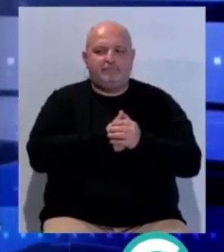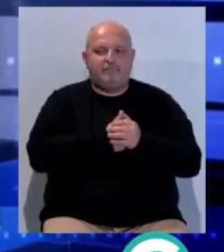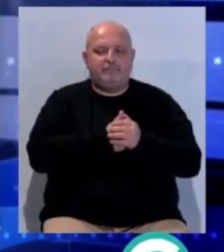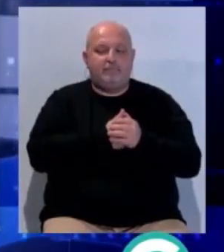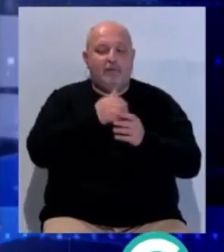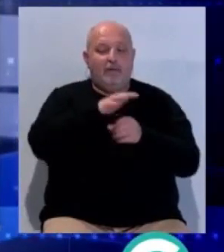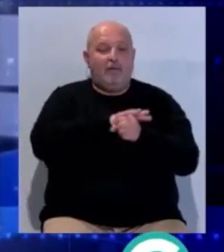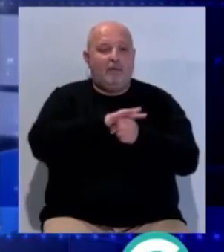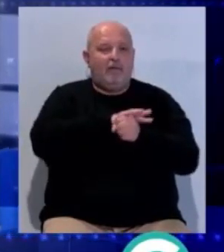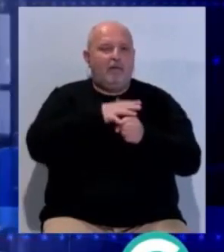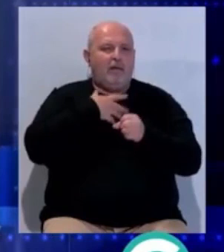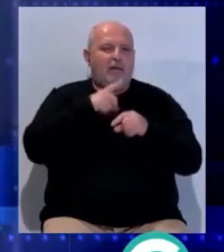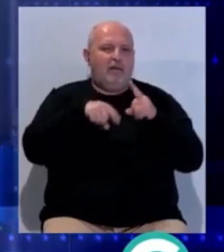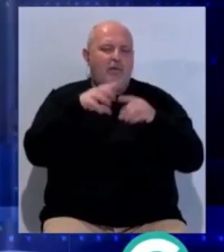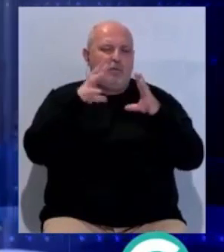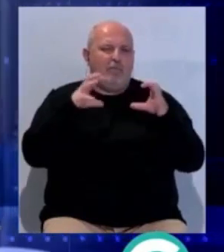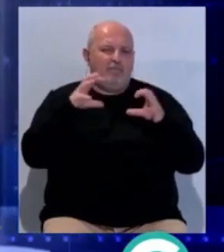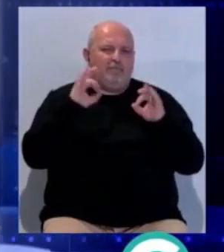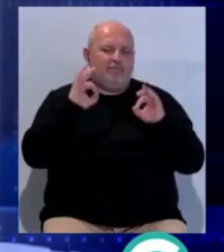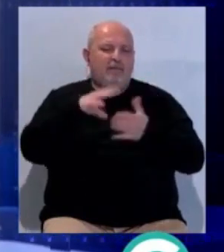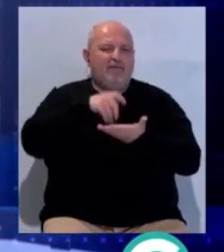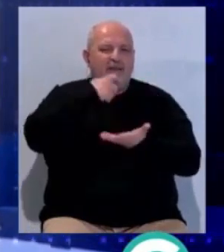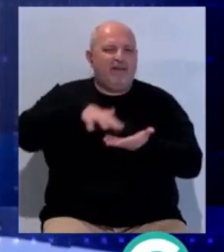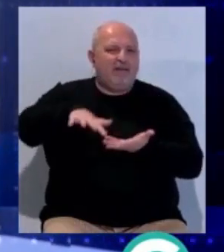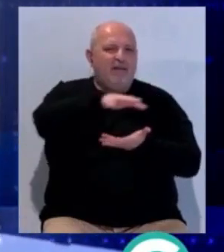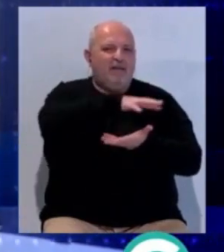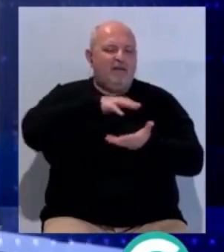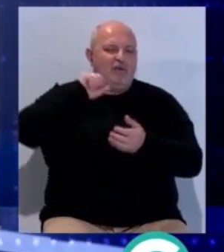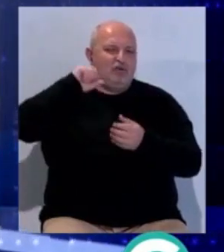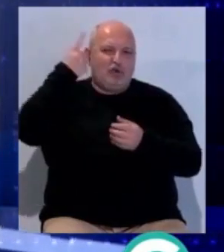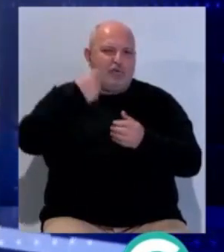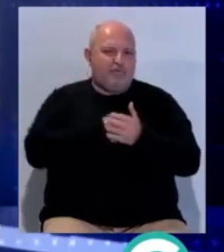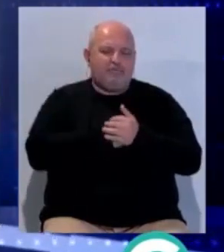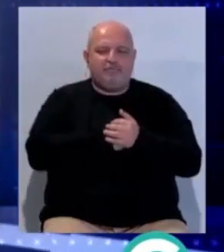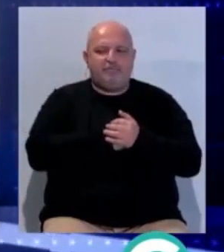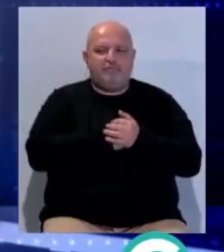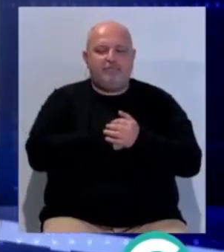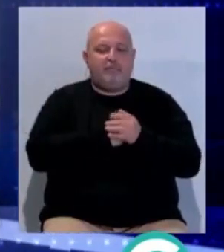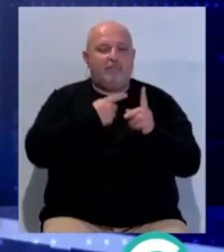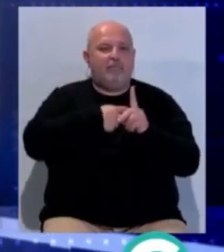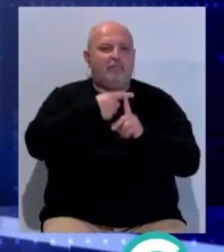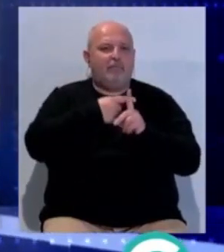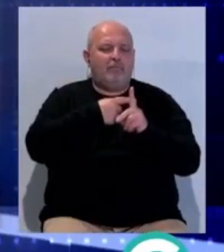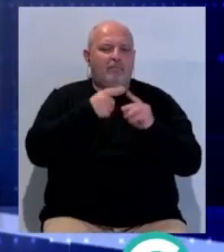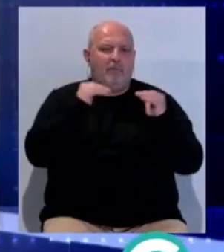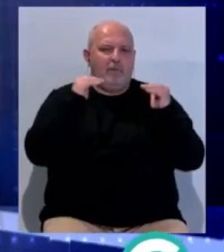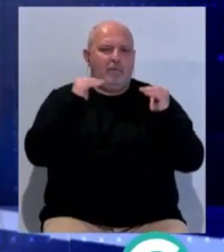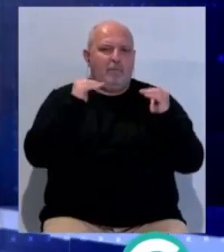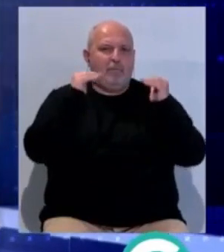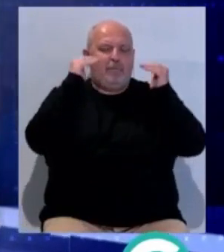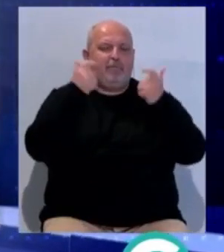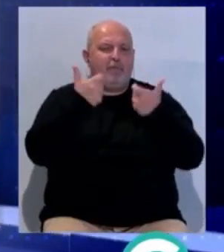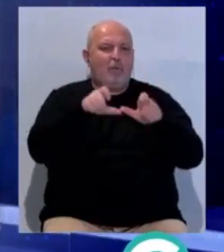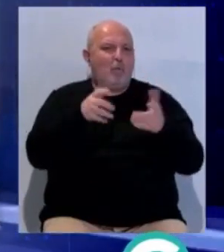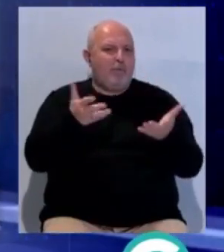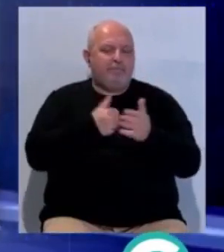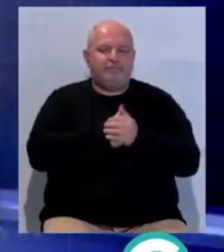Para la provincia se espera nubosidad con brumas en el campo de Gibraltar y soleado en el resto. Las temperaturas mínimas en ascenso que